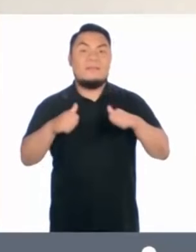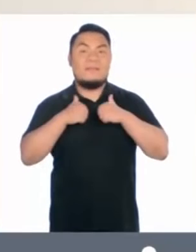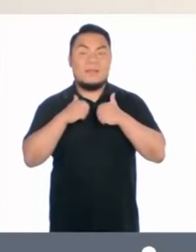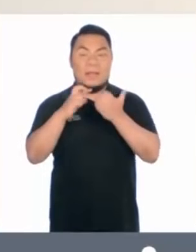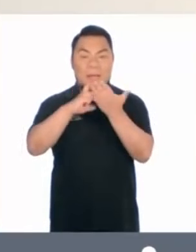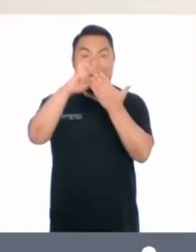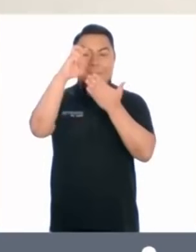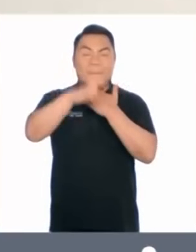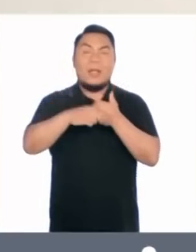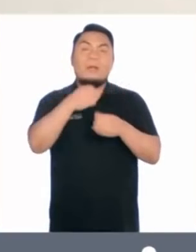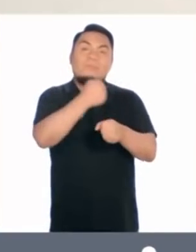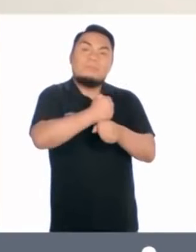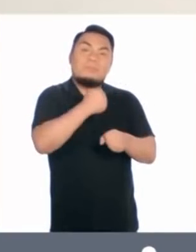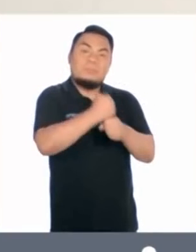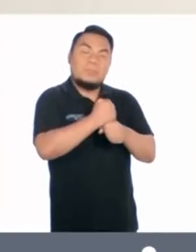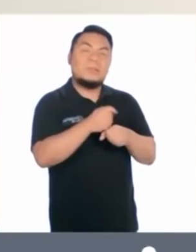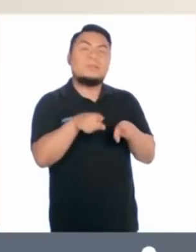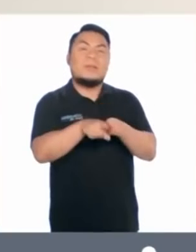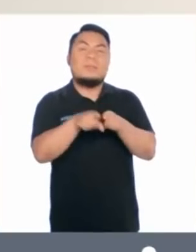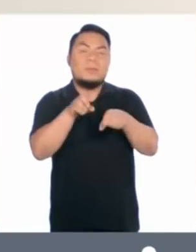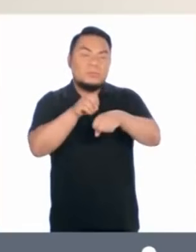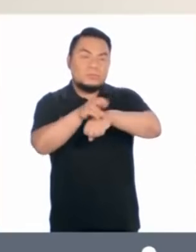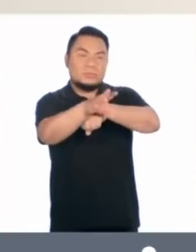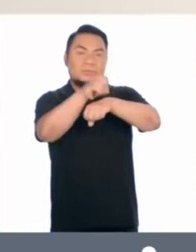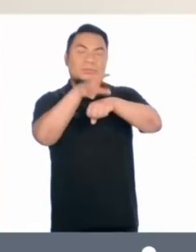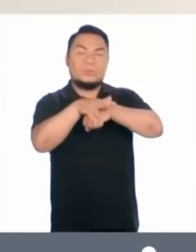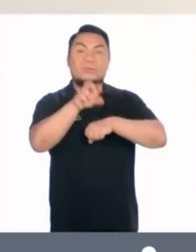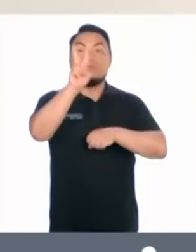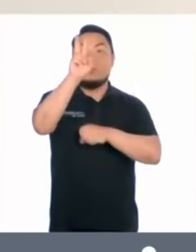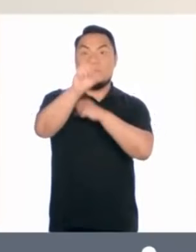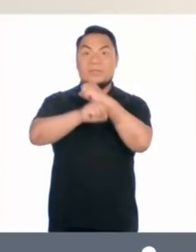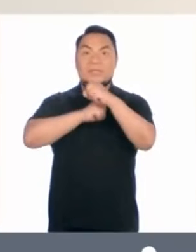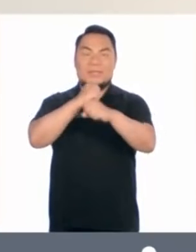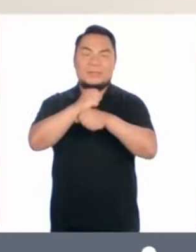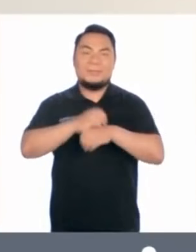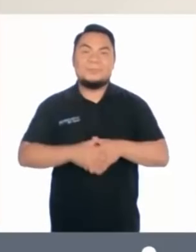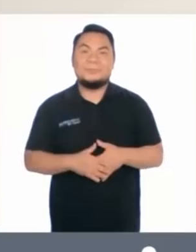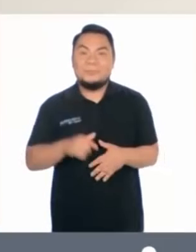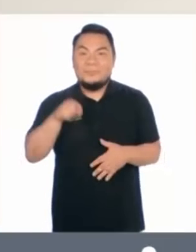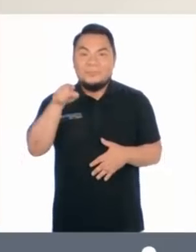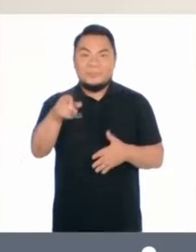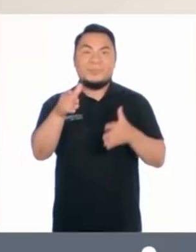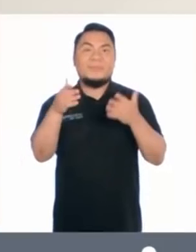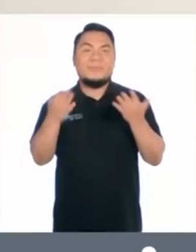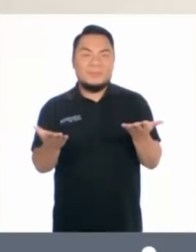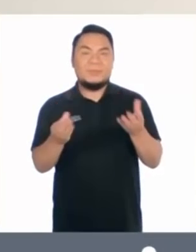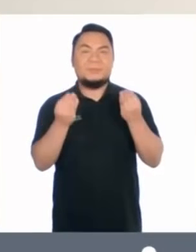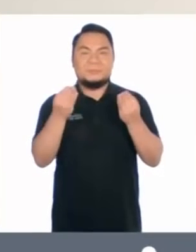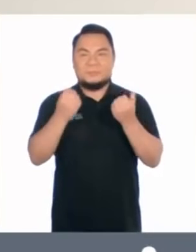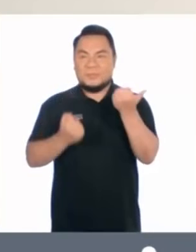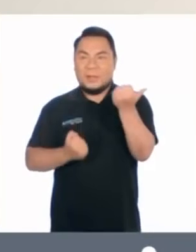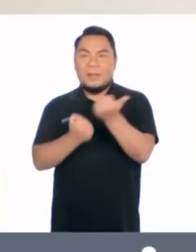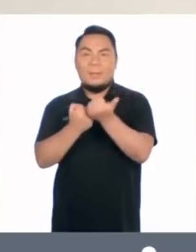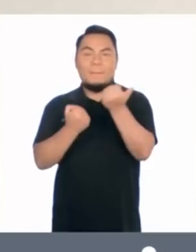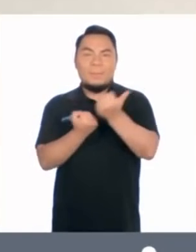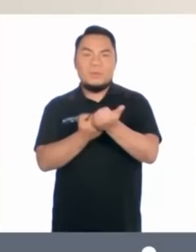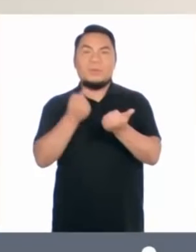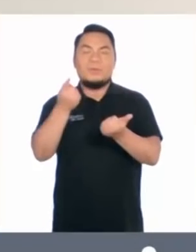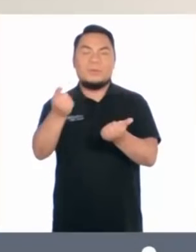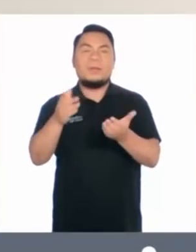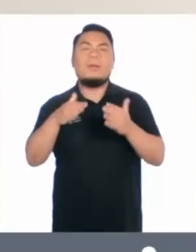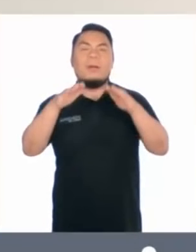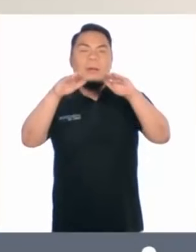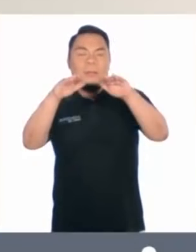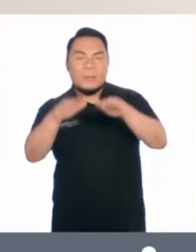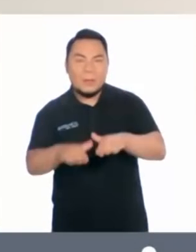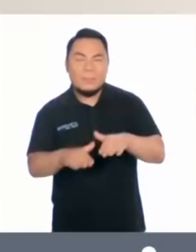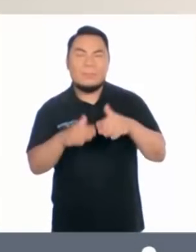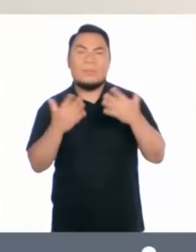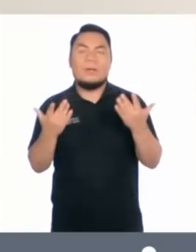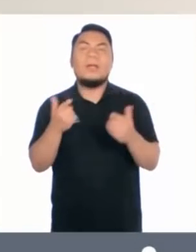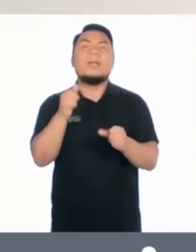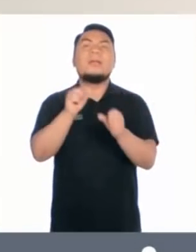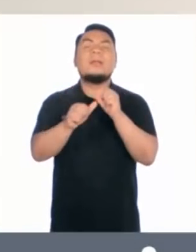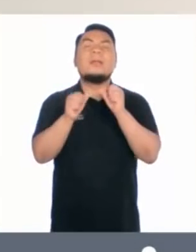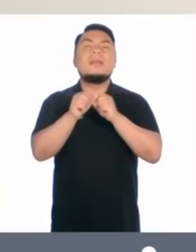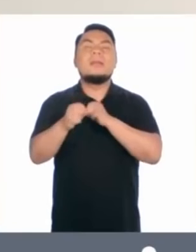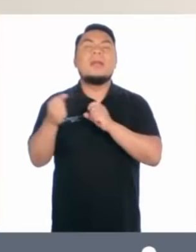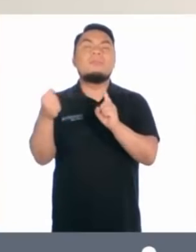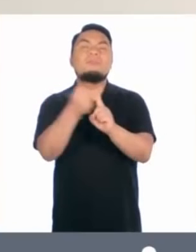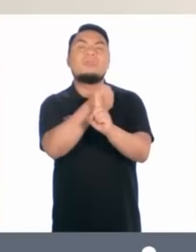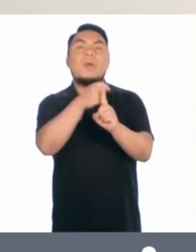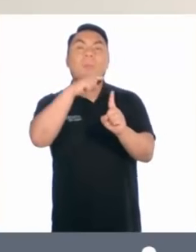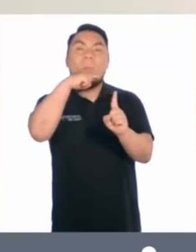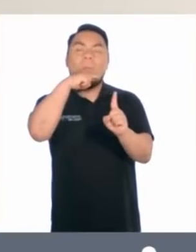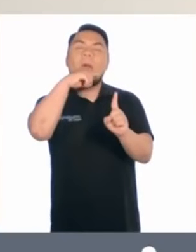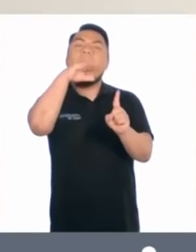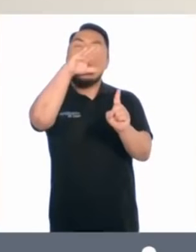vida, un plan de negocio y una asesoría por dos años. Es así como apoyamos a disminuir la cifra de